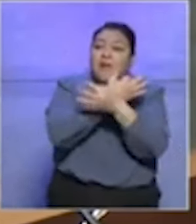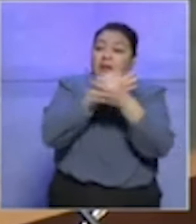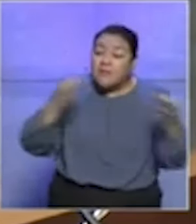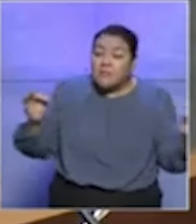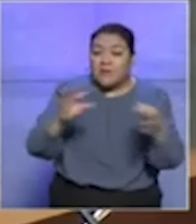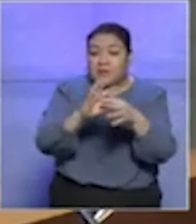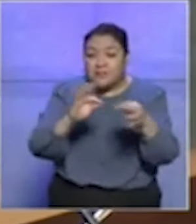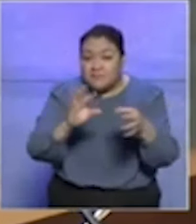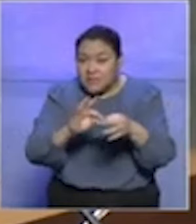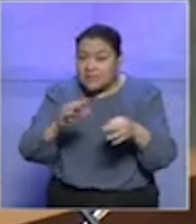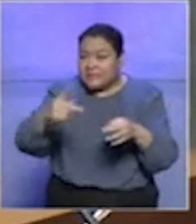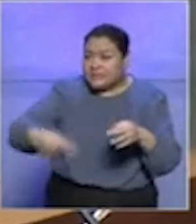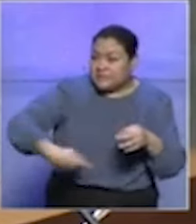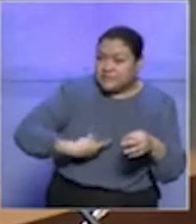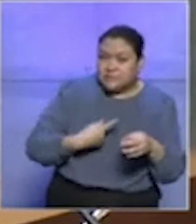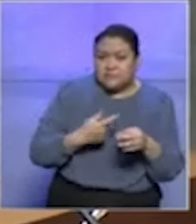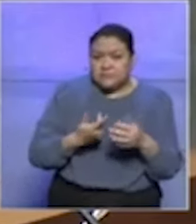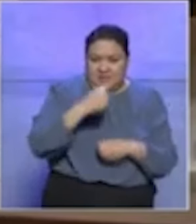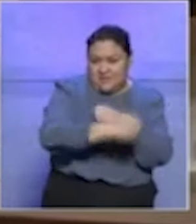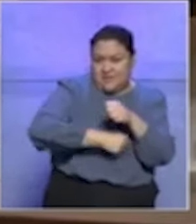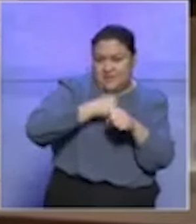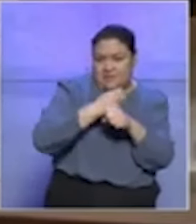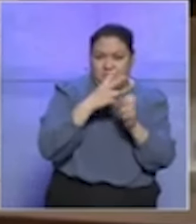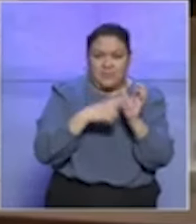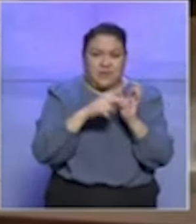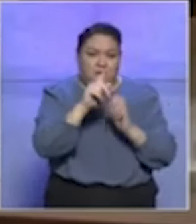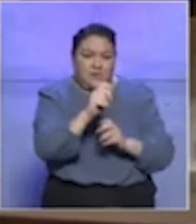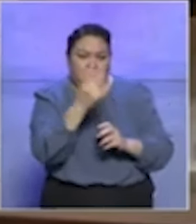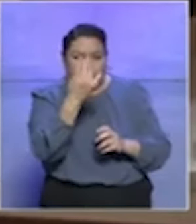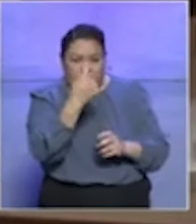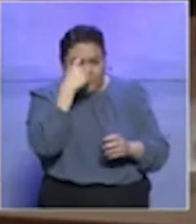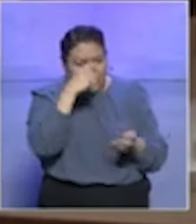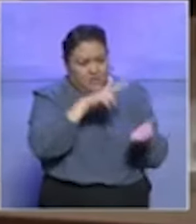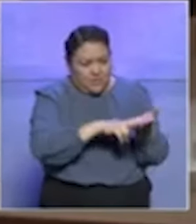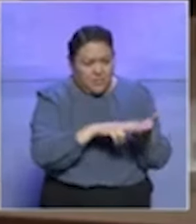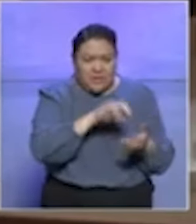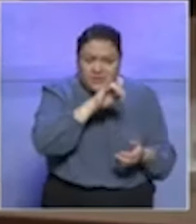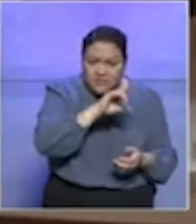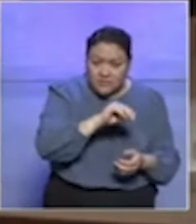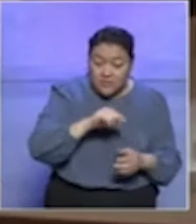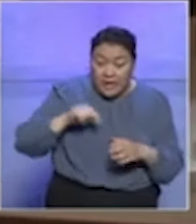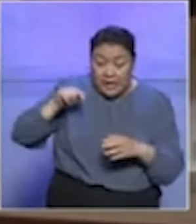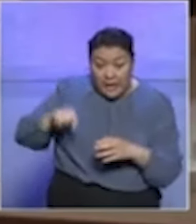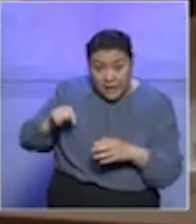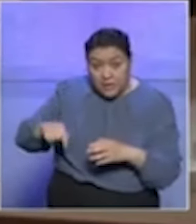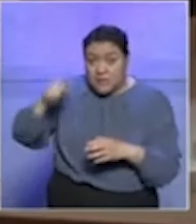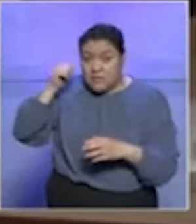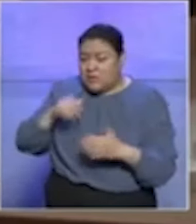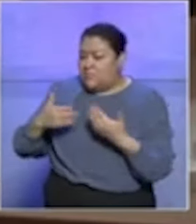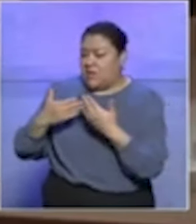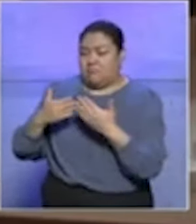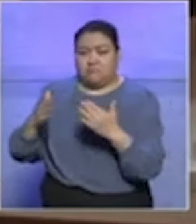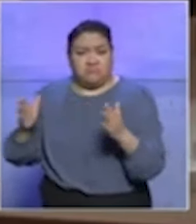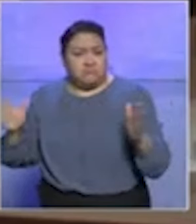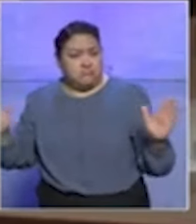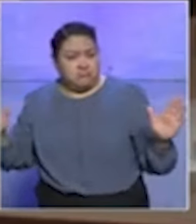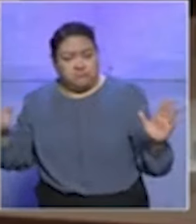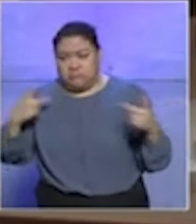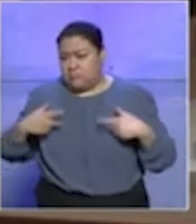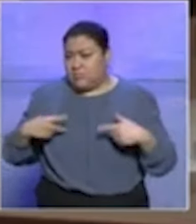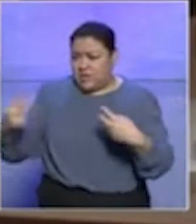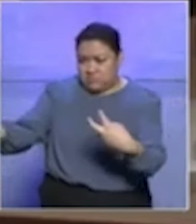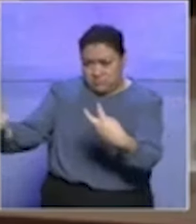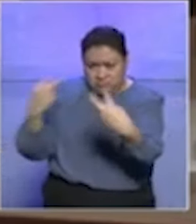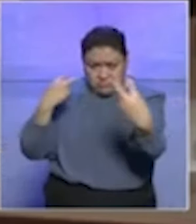de votos y por diferentes razones, los magistrados determinaron que eran improcedentes los juicios de inconformidad que presentaron el PRI, PAN y PRD, quienes plantaron la ausencia de